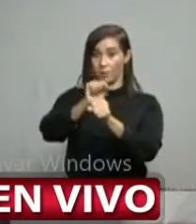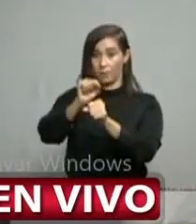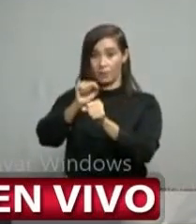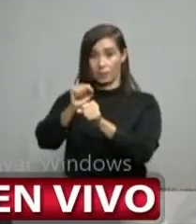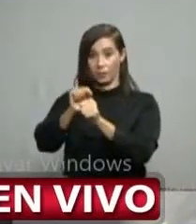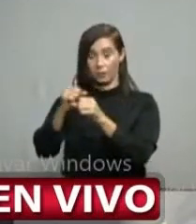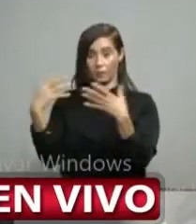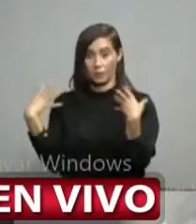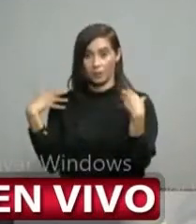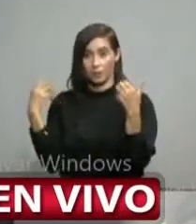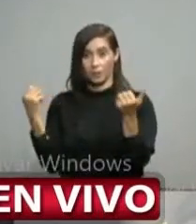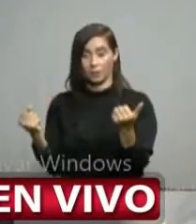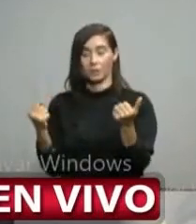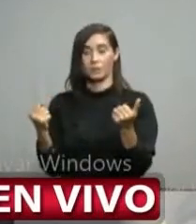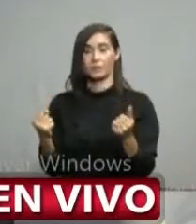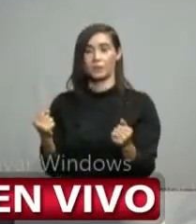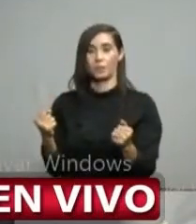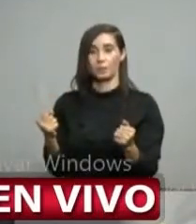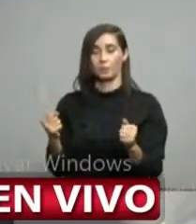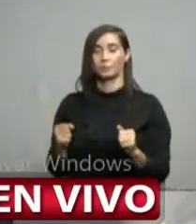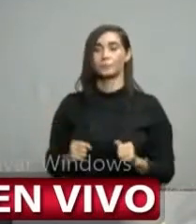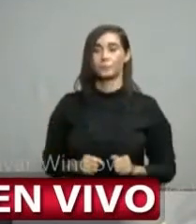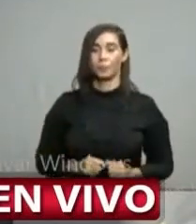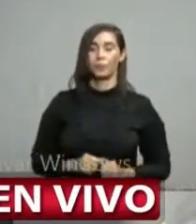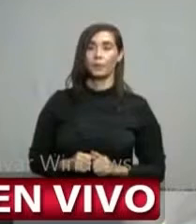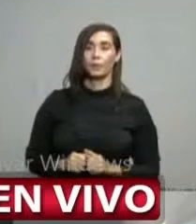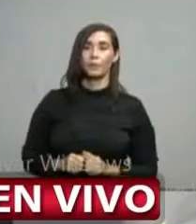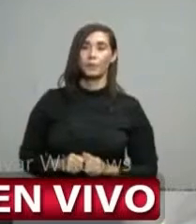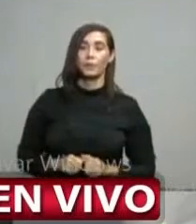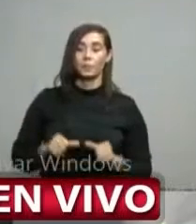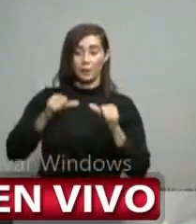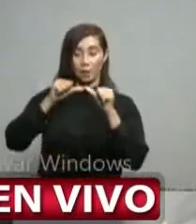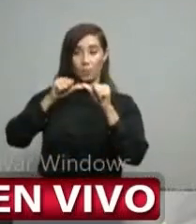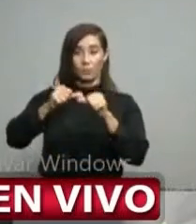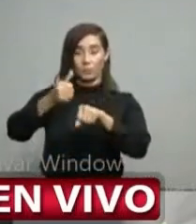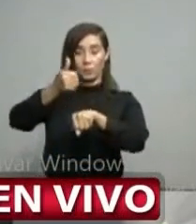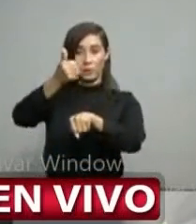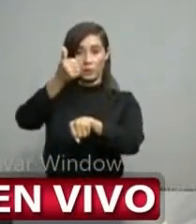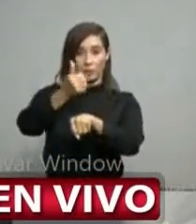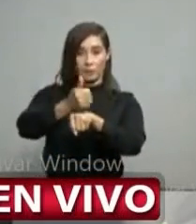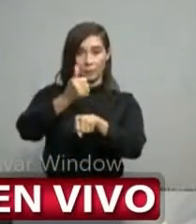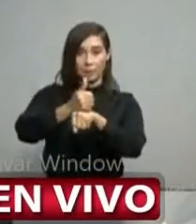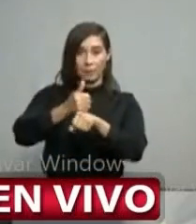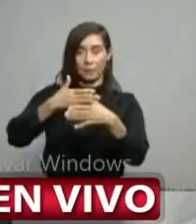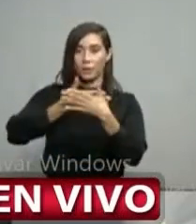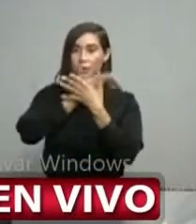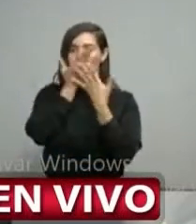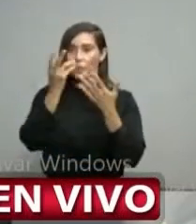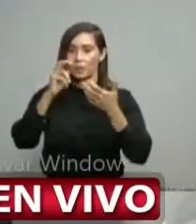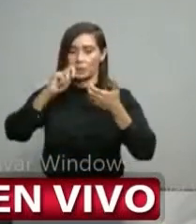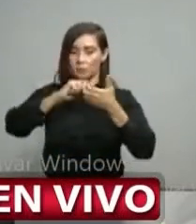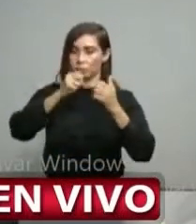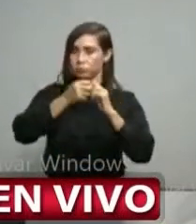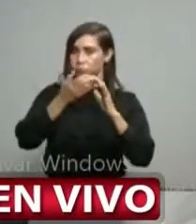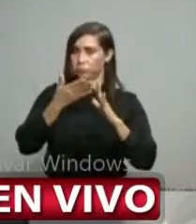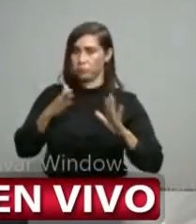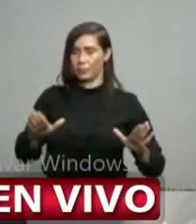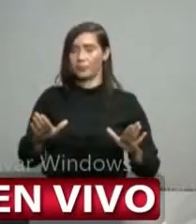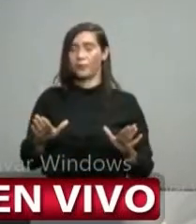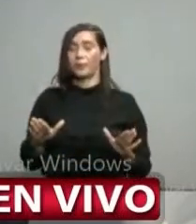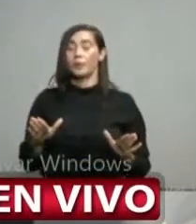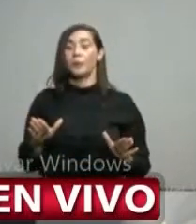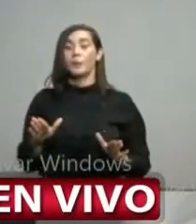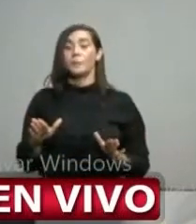necesita la nación para mantenerse estable sin conflictos mayores sin lesionar